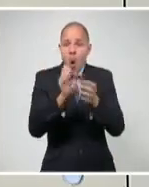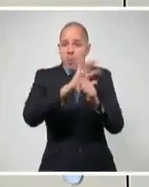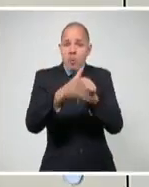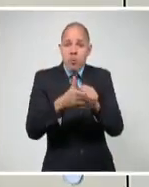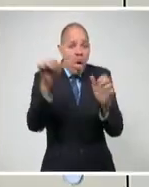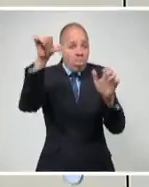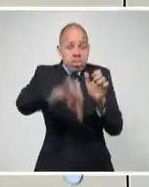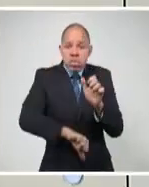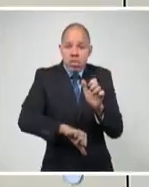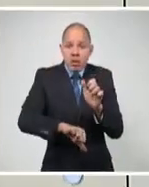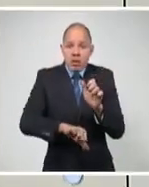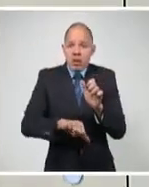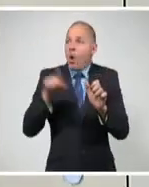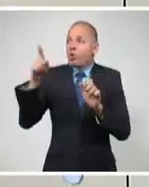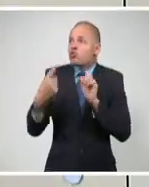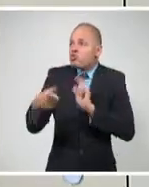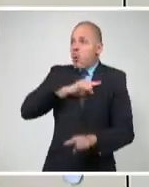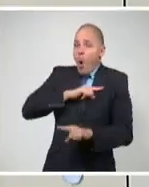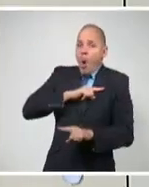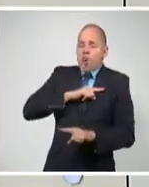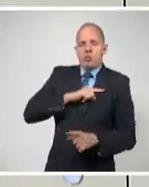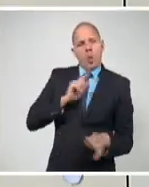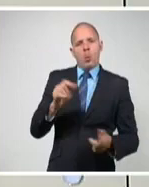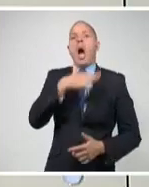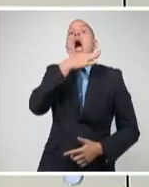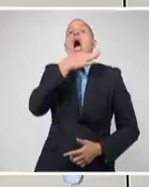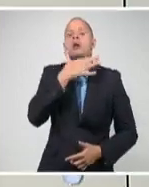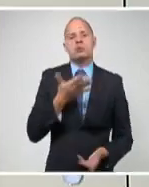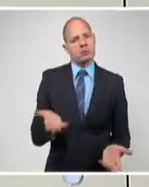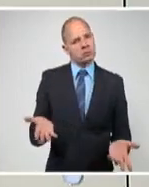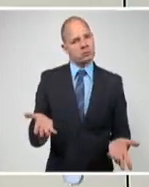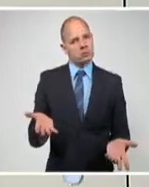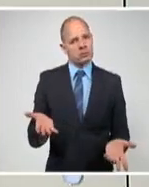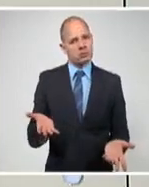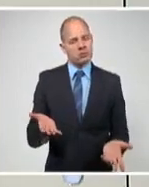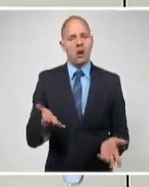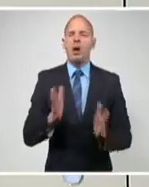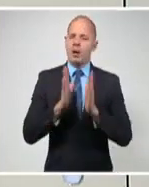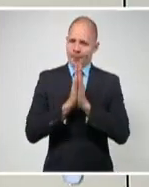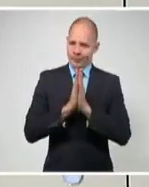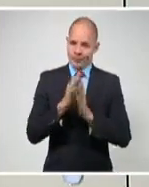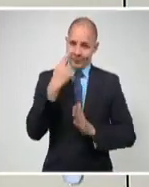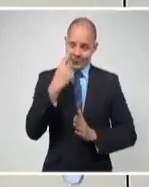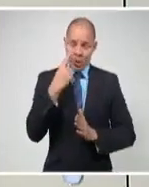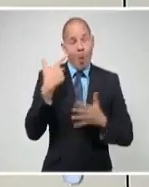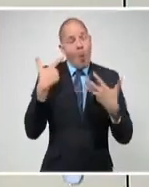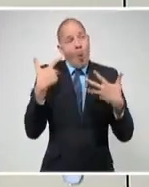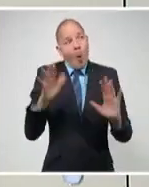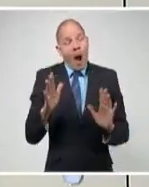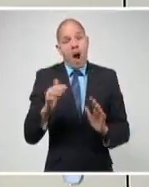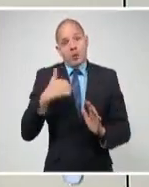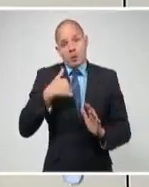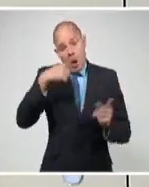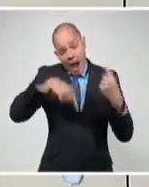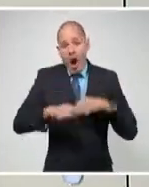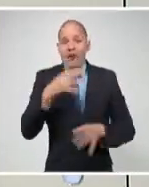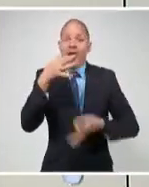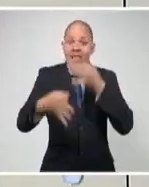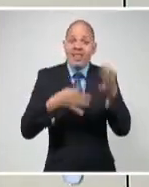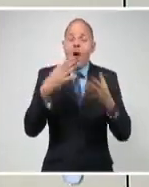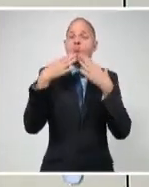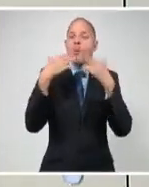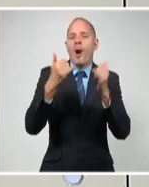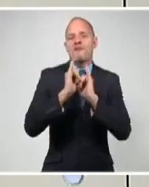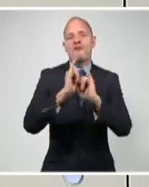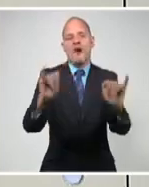nacionales. Habiendo dicho esto, qué bueno sería poder darle a usted buenas noticias y no solo malas, como hemos tenido que